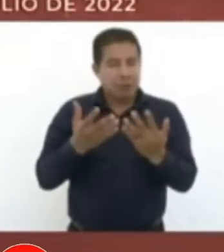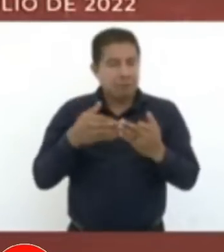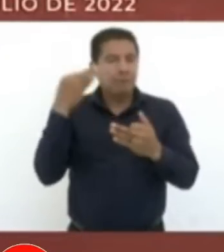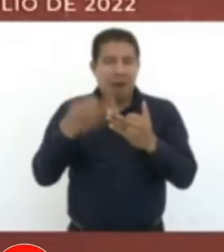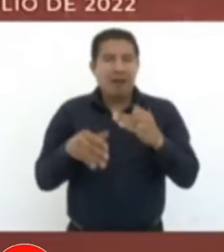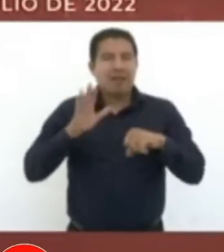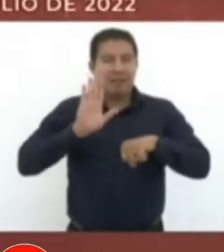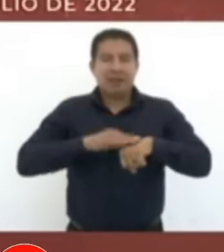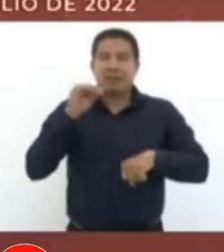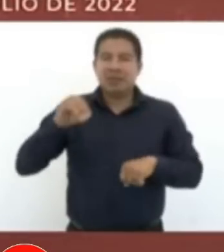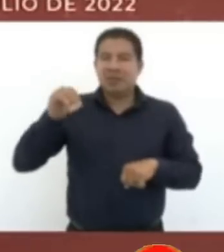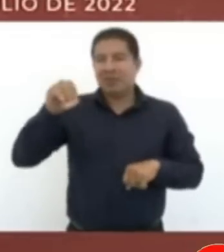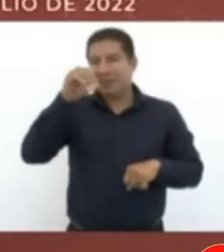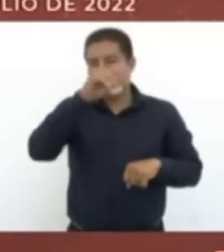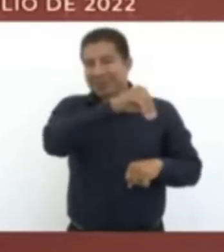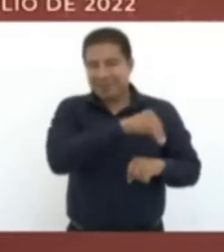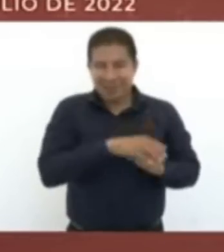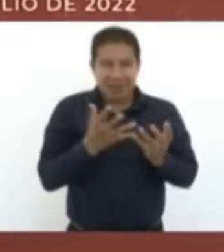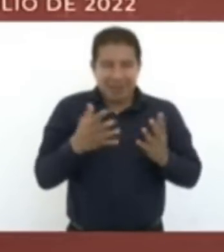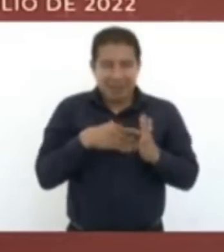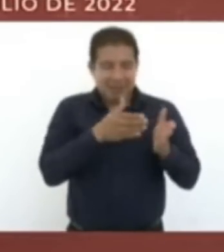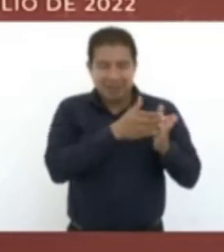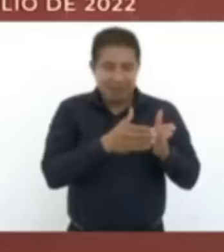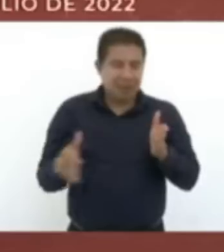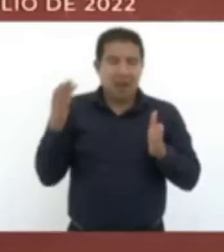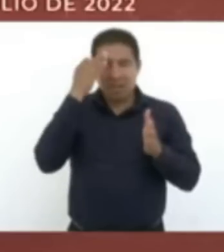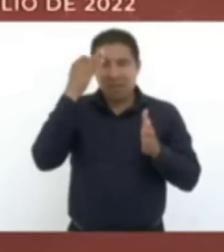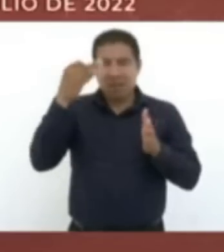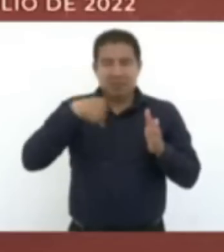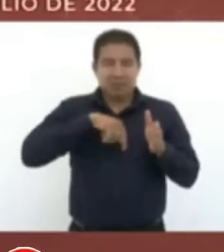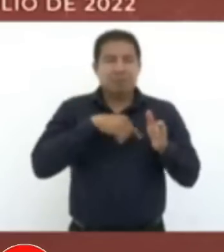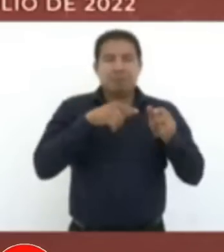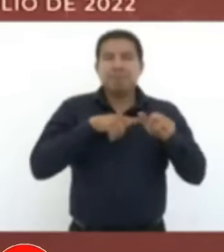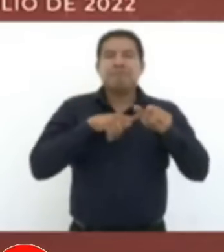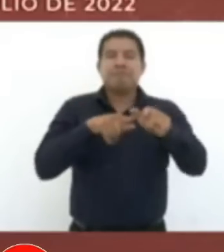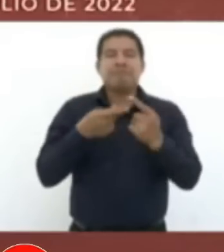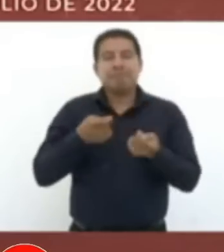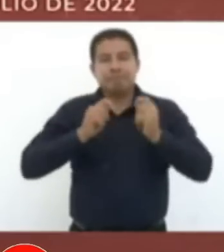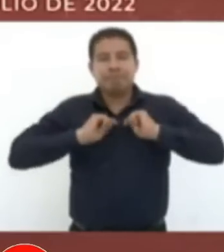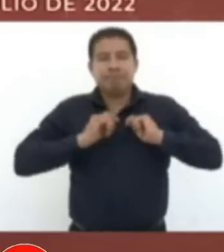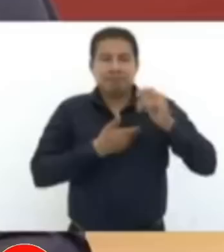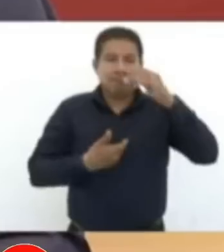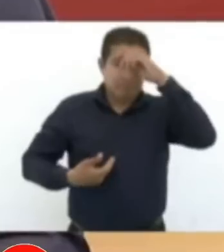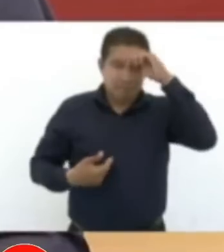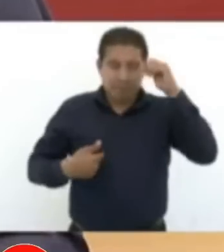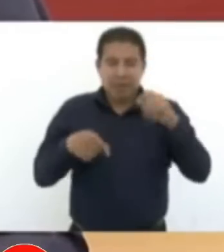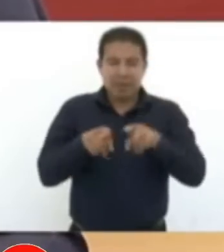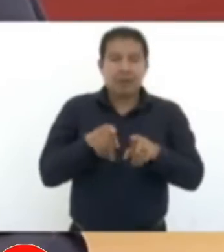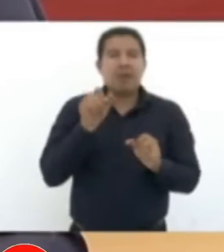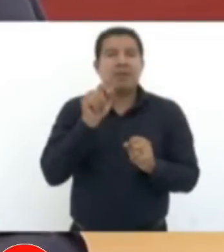para cumplir con nuestra encomienda, terminar